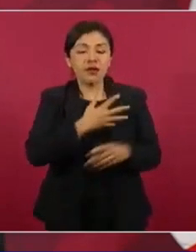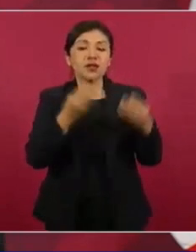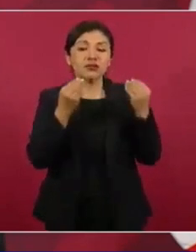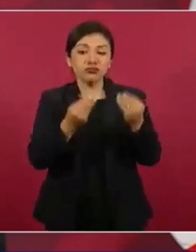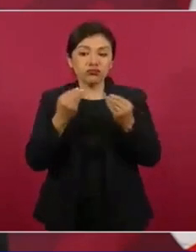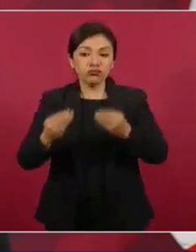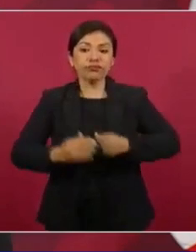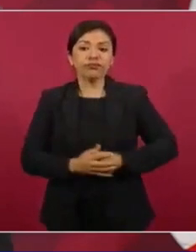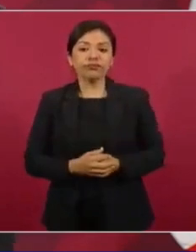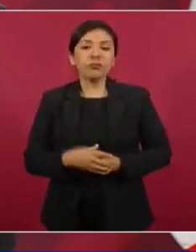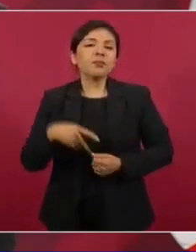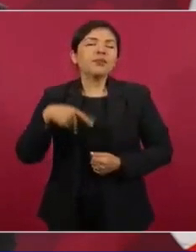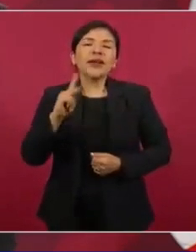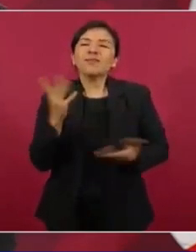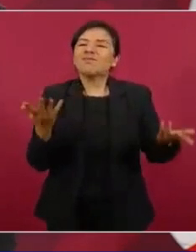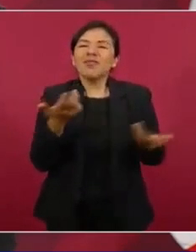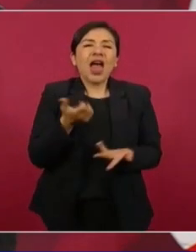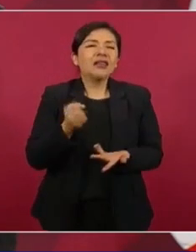Pero así es la vida.